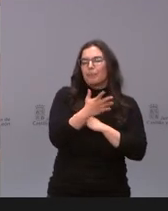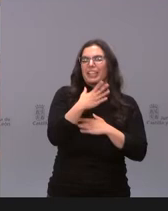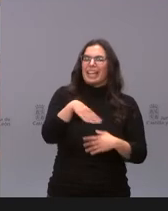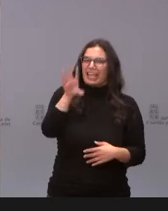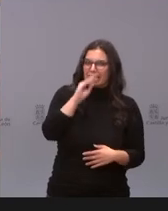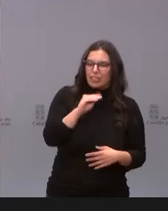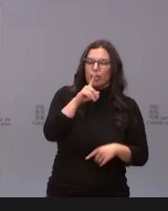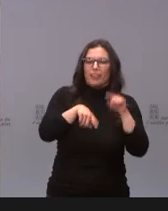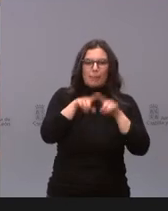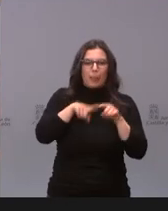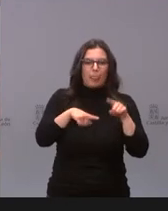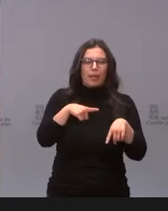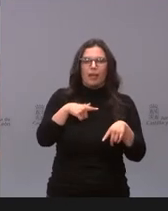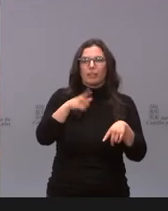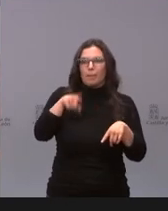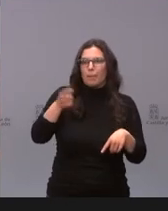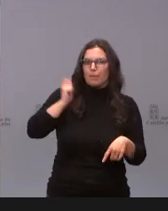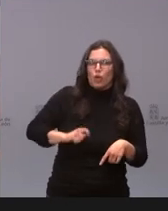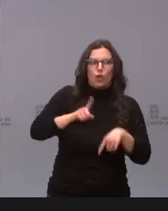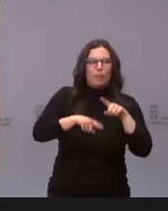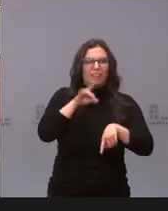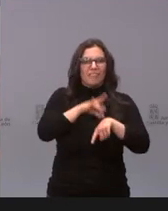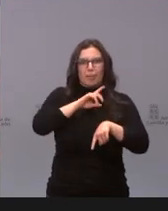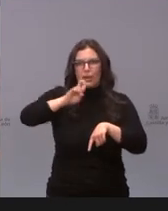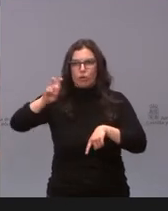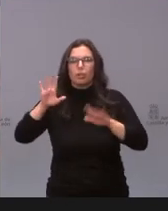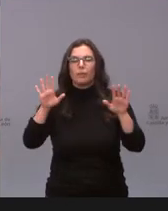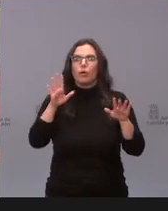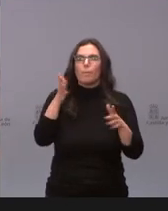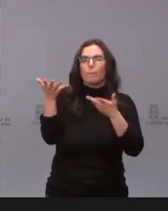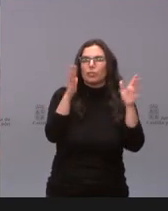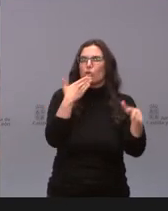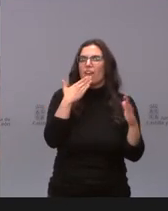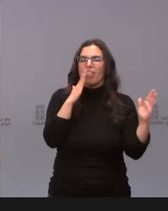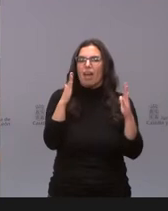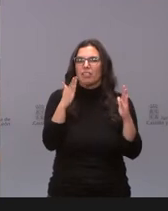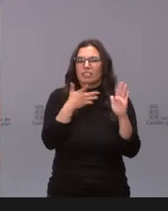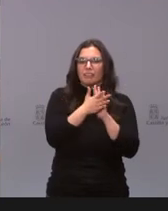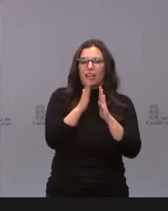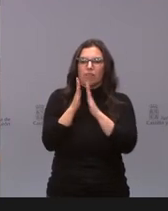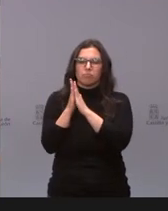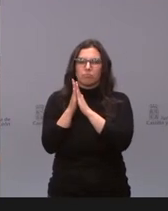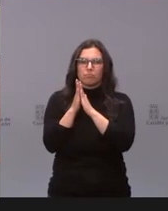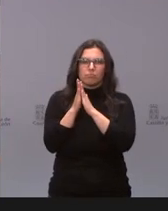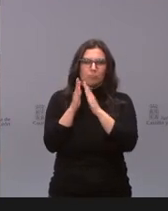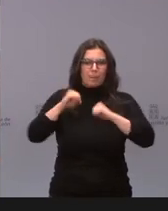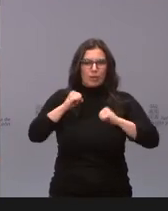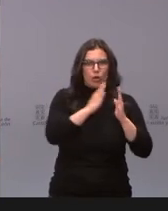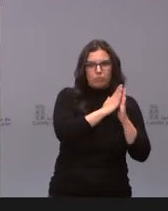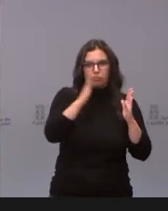que hay profesiones y enfermedades, pero también aproximadamente si serían los de 50, los de 40. Muchas gracias.